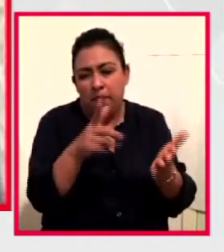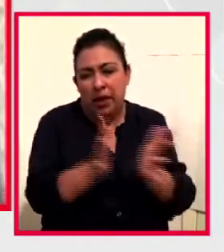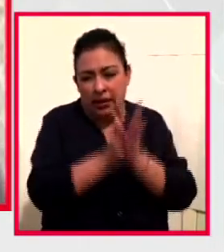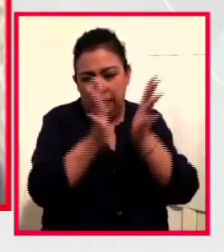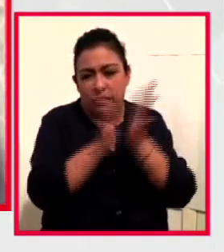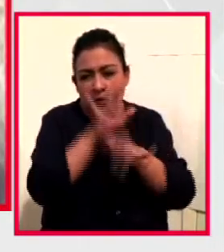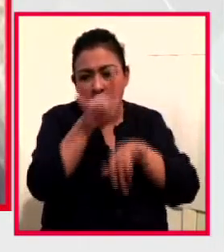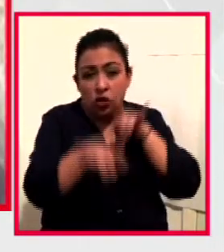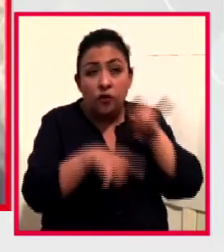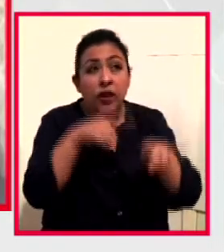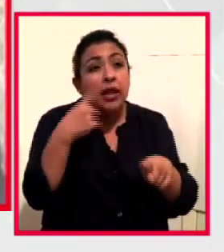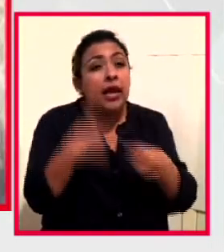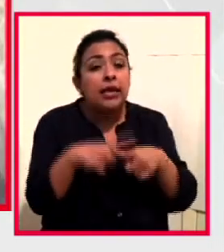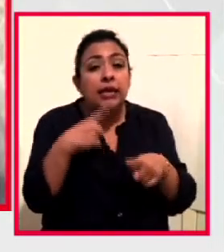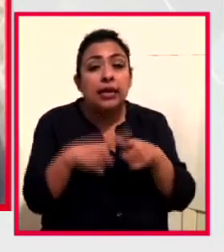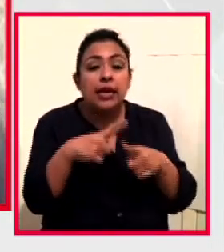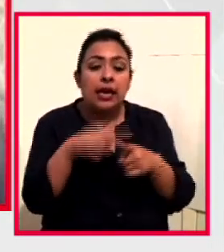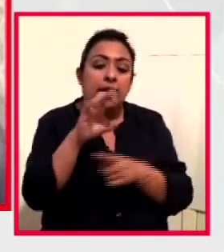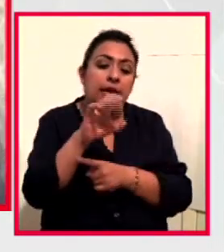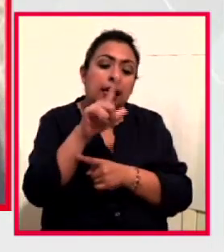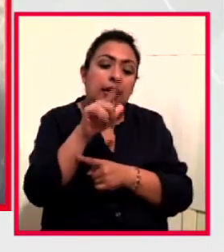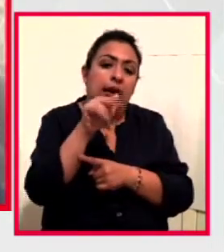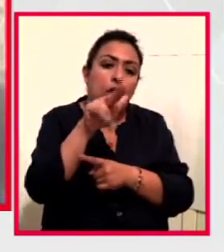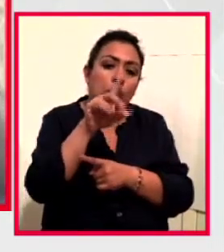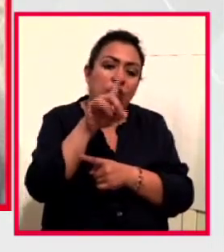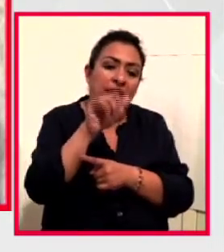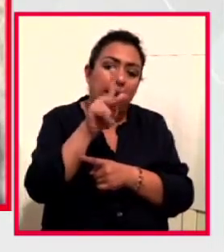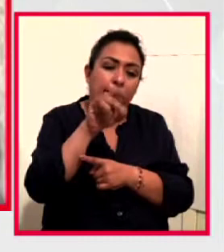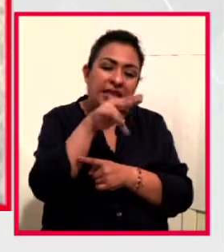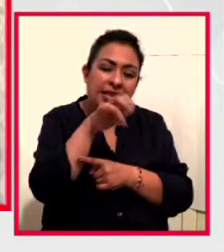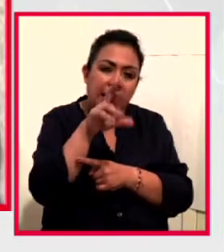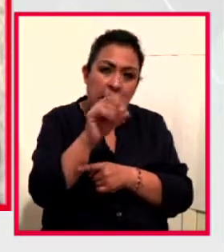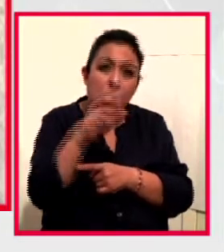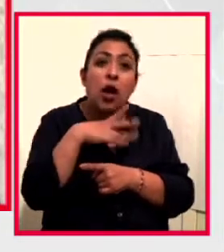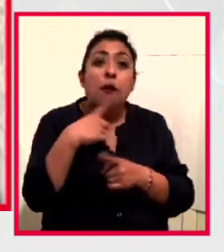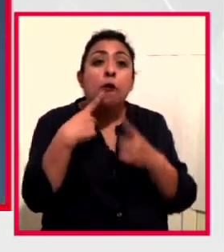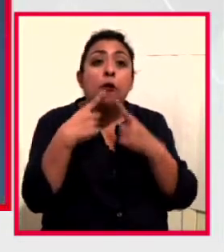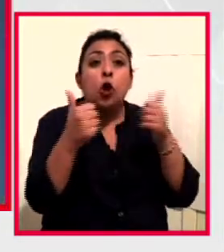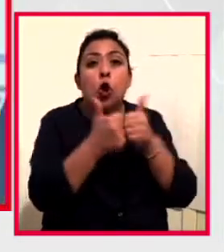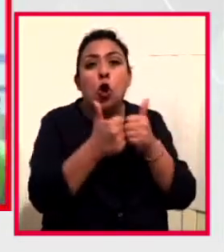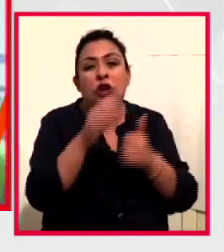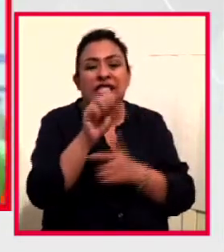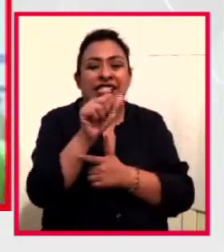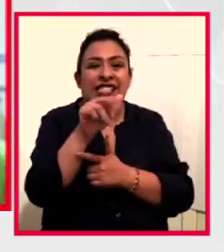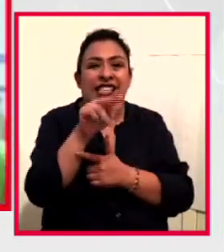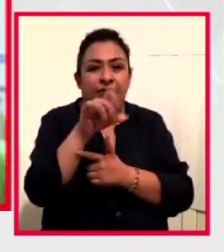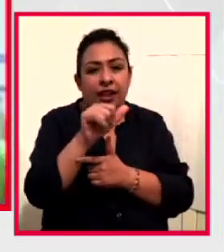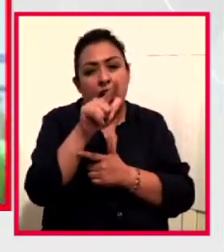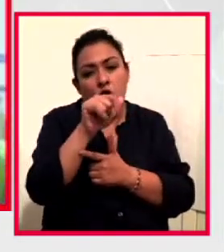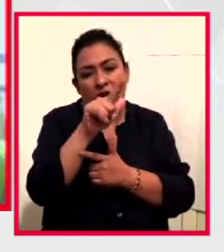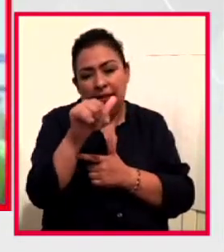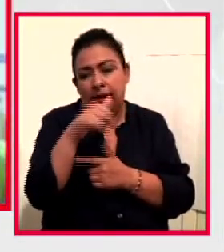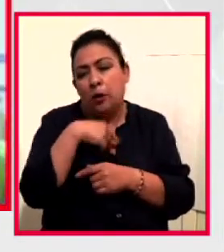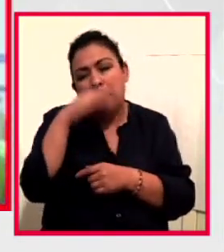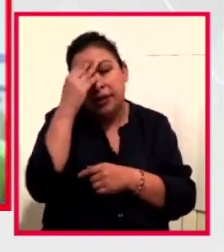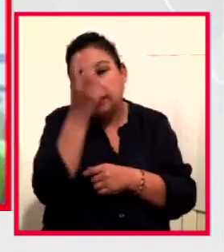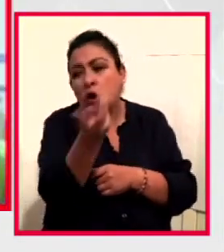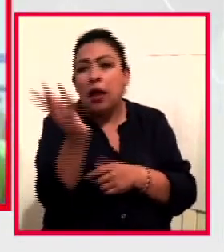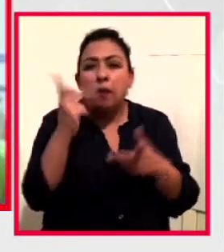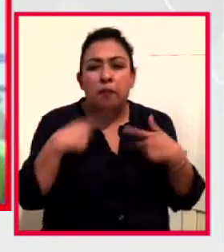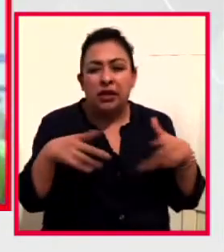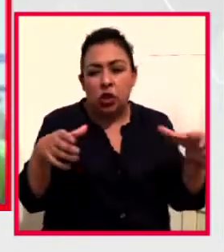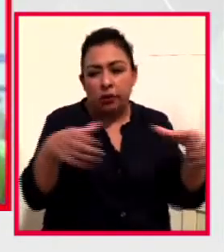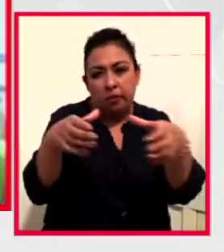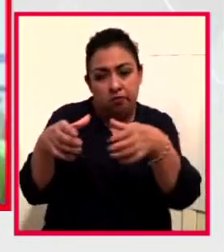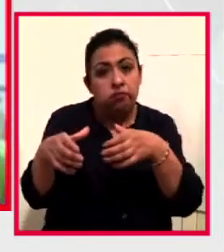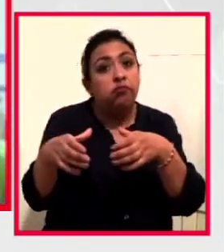participación de Claudia Piñeiro en una conversación con Sandra Lorenzano. Pensamos en algunos públicos particulares que nos